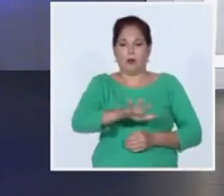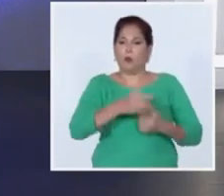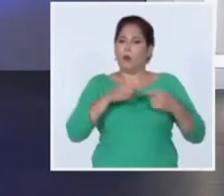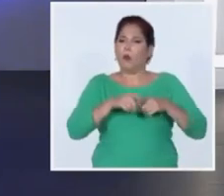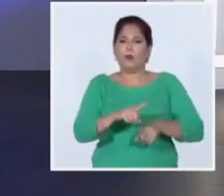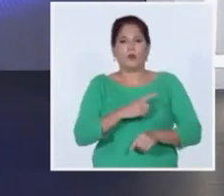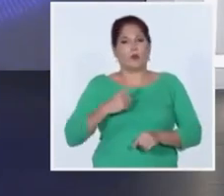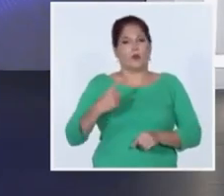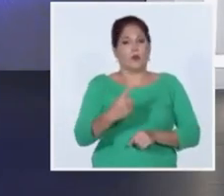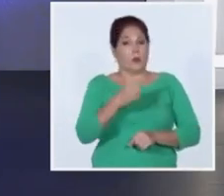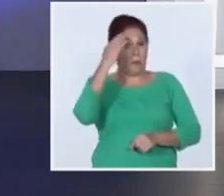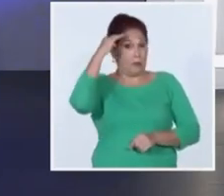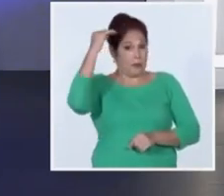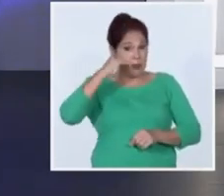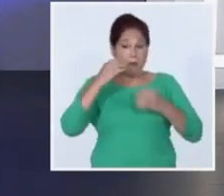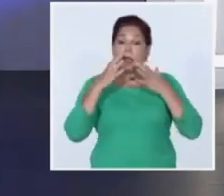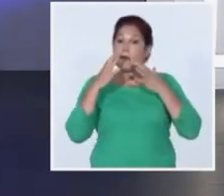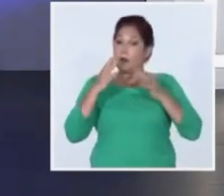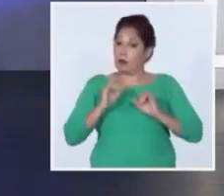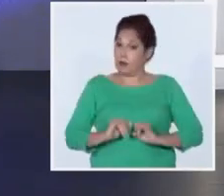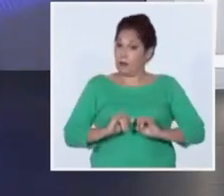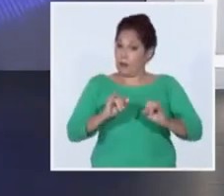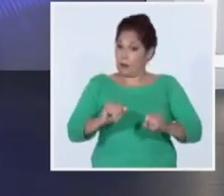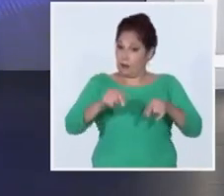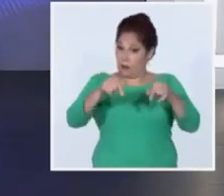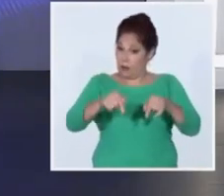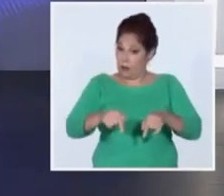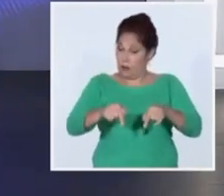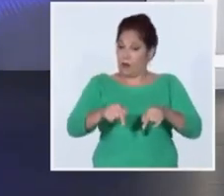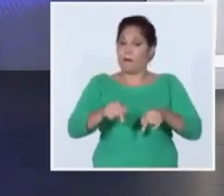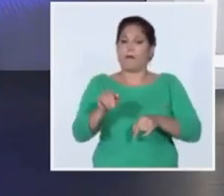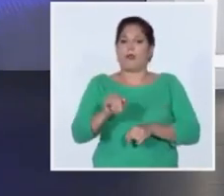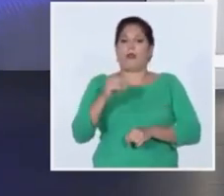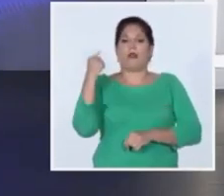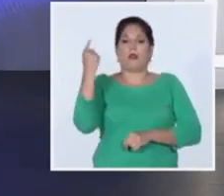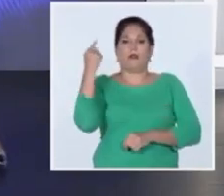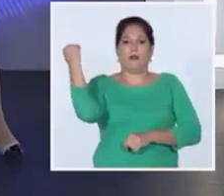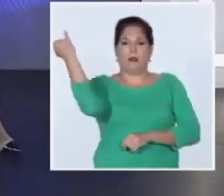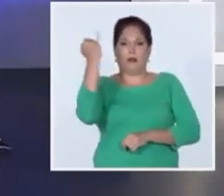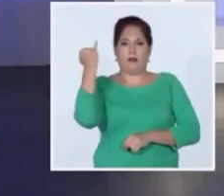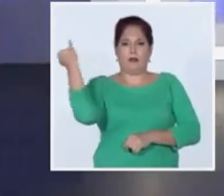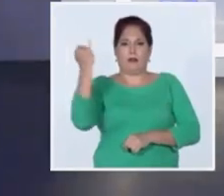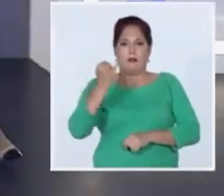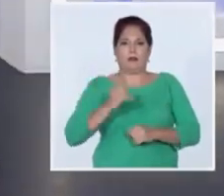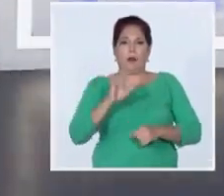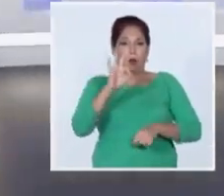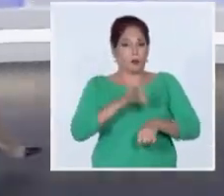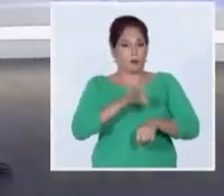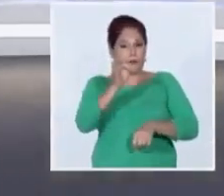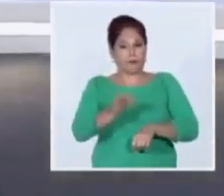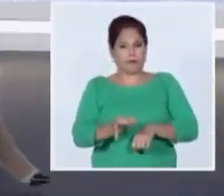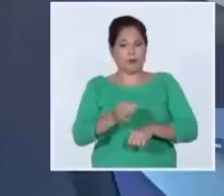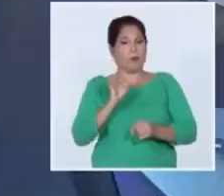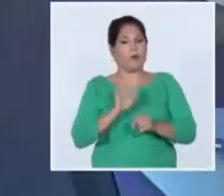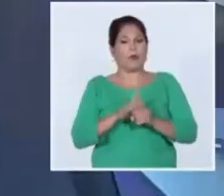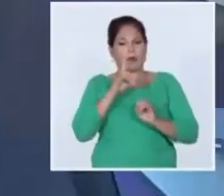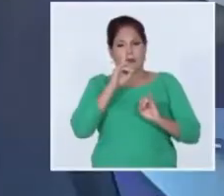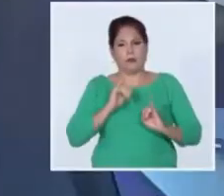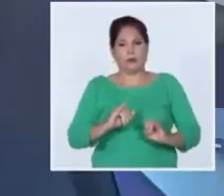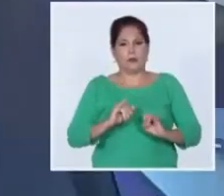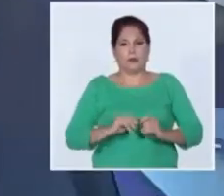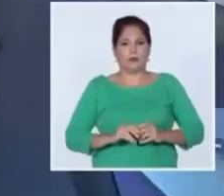para que conozcan lo más actualizado de nuestra agenda nacional e internacional Usted lo sabe ya son las ocho comienza el estelar